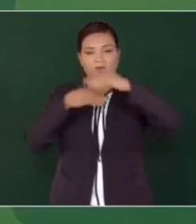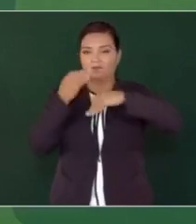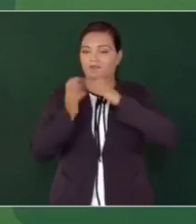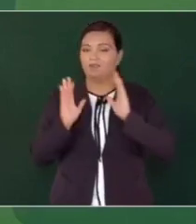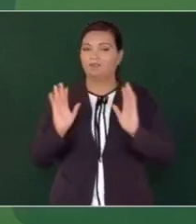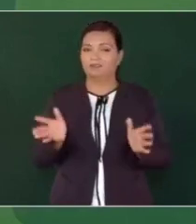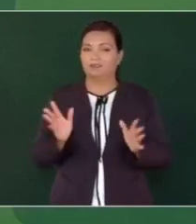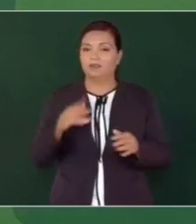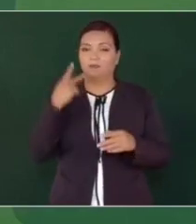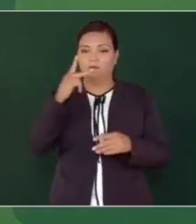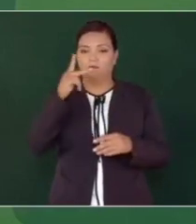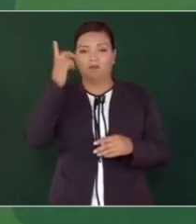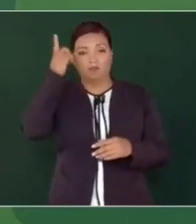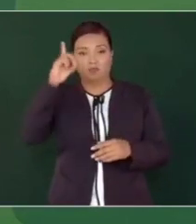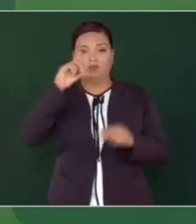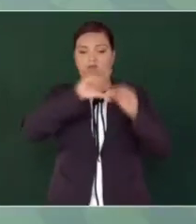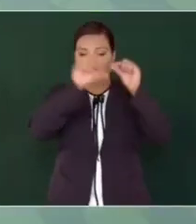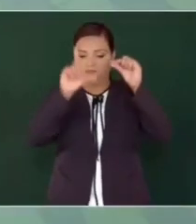ya es de la Nación.